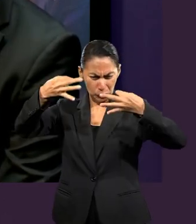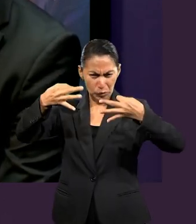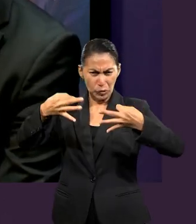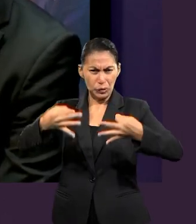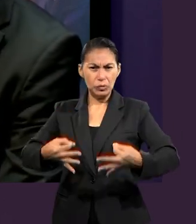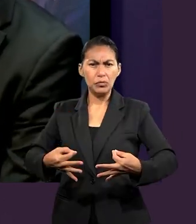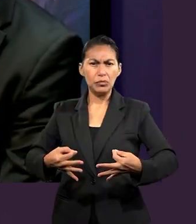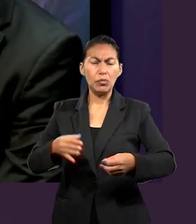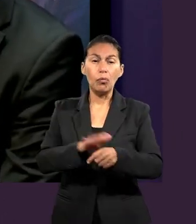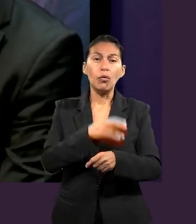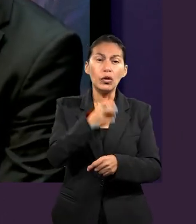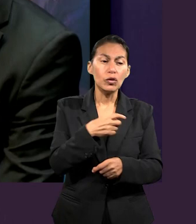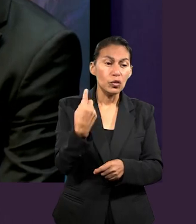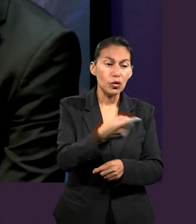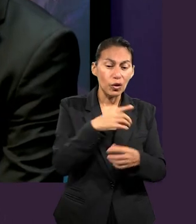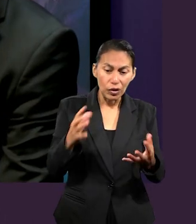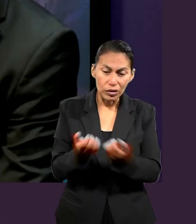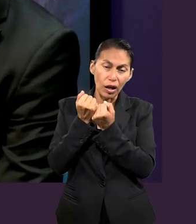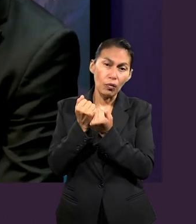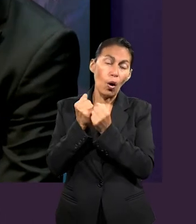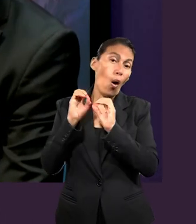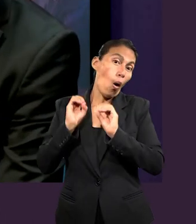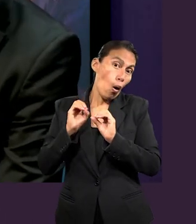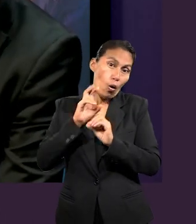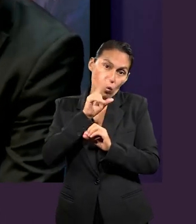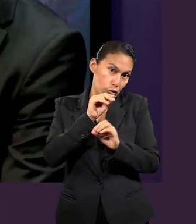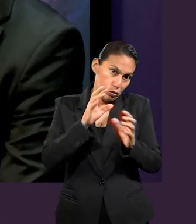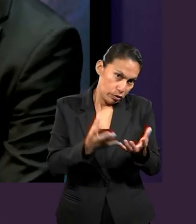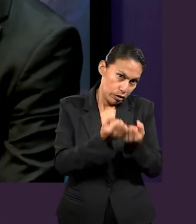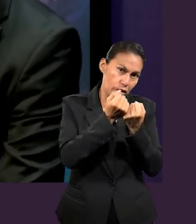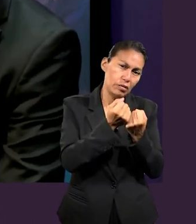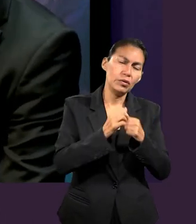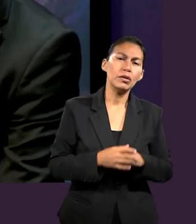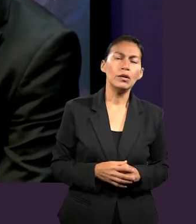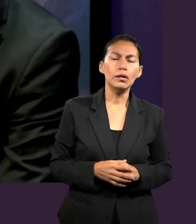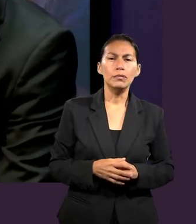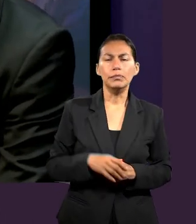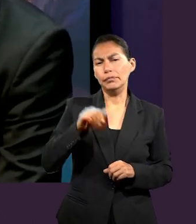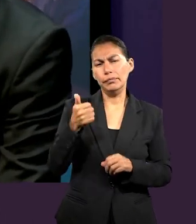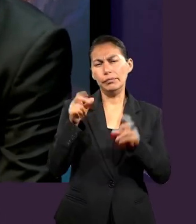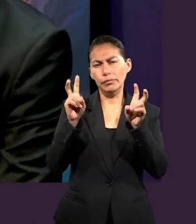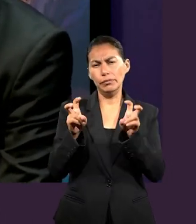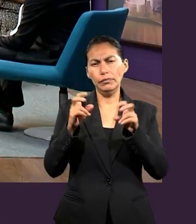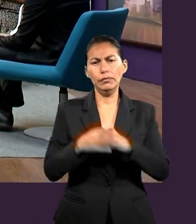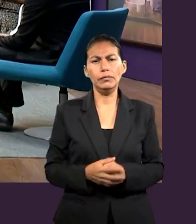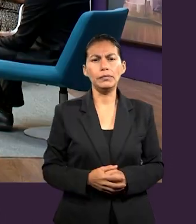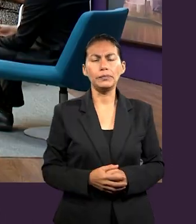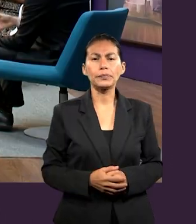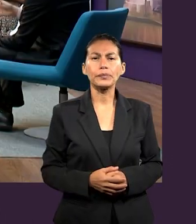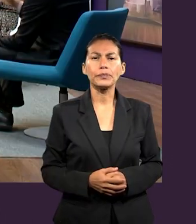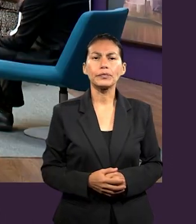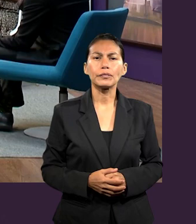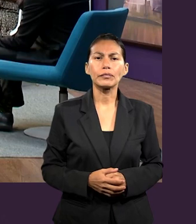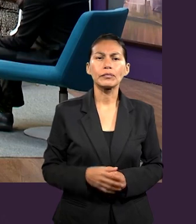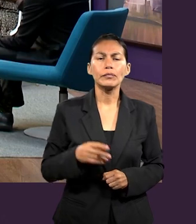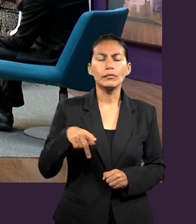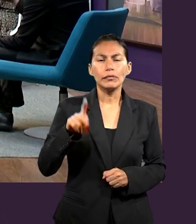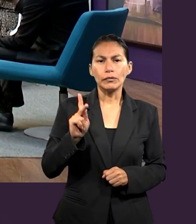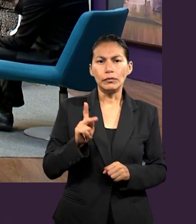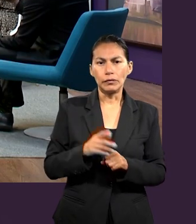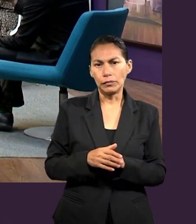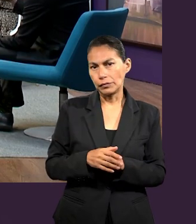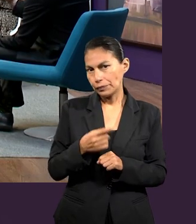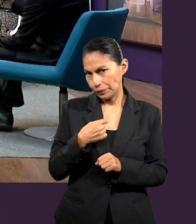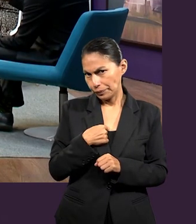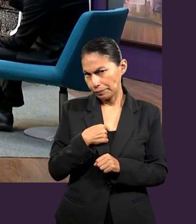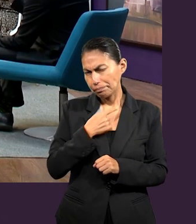y ya todos son salvos o no son salvos, que ese es otro tema completamente distinto. Pero a mí